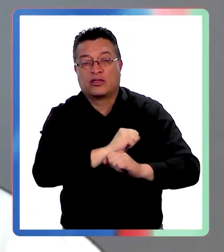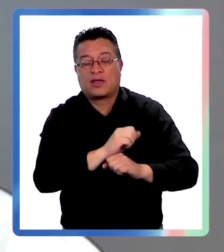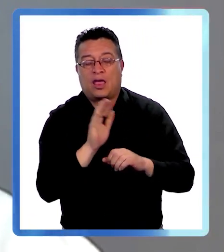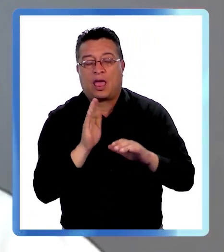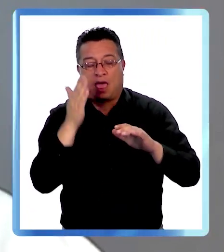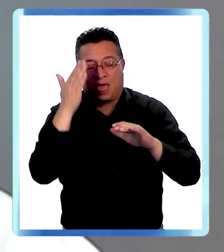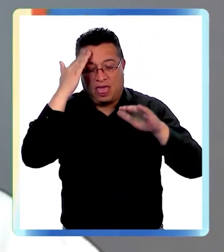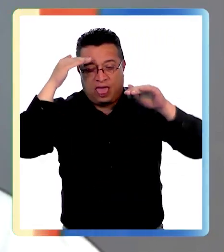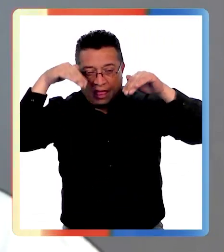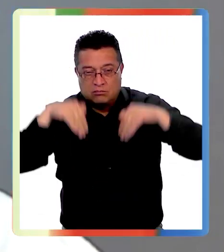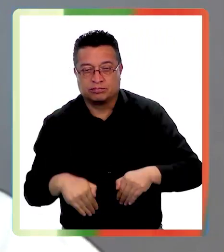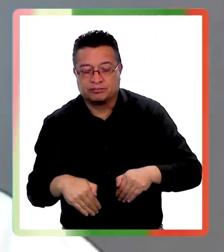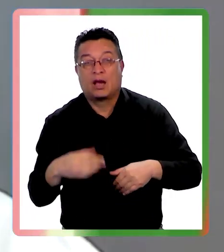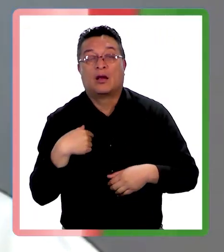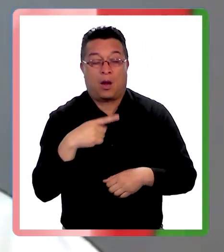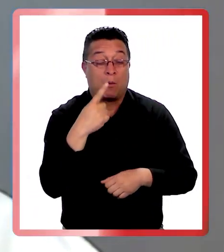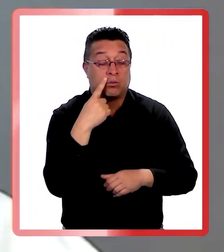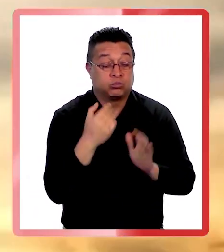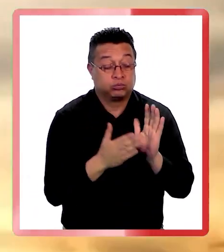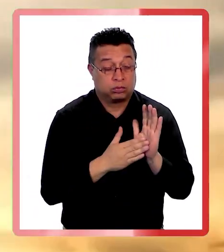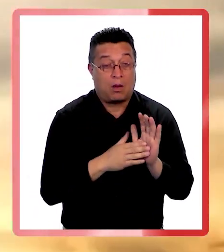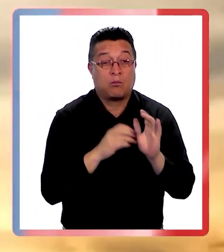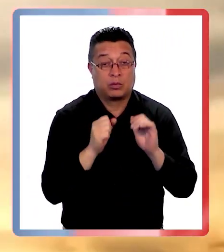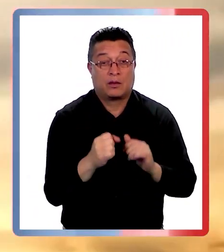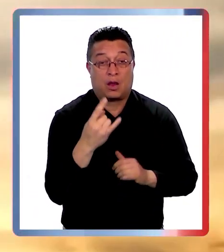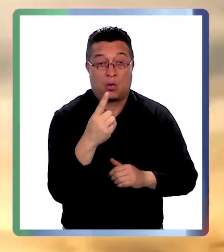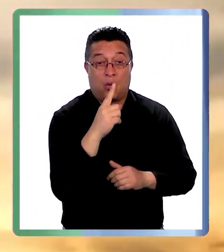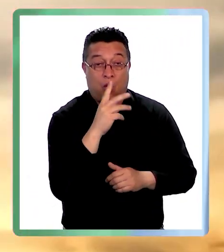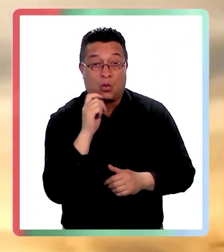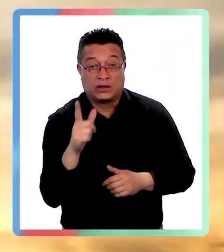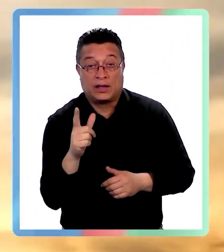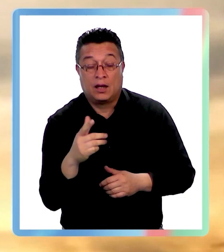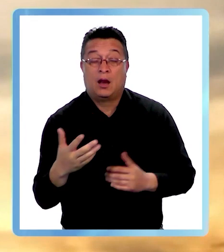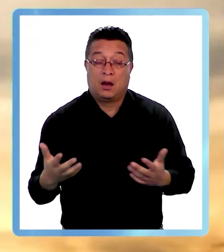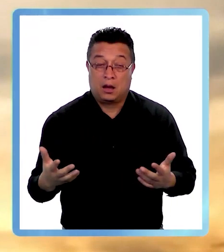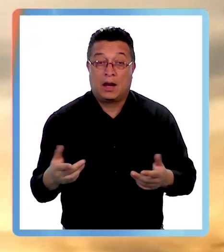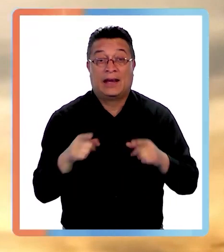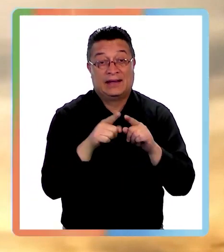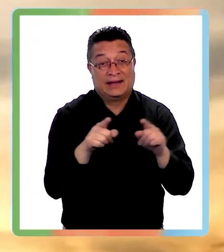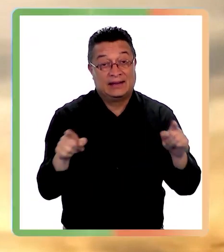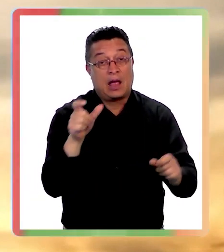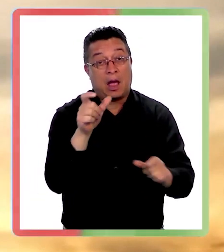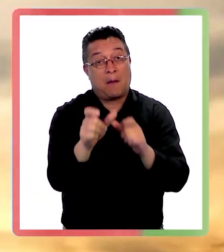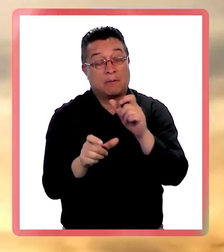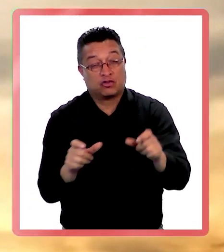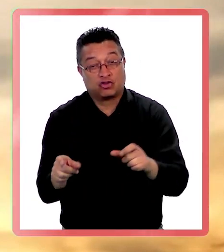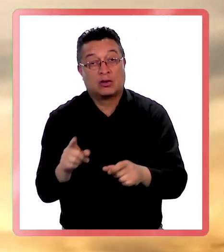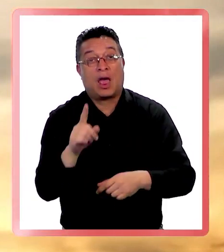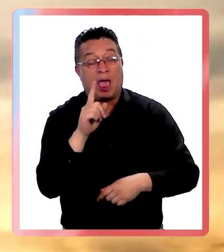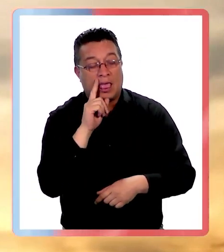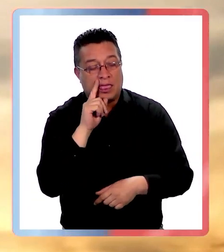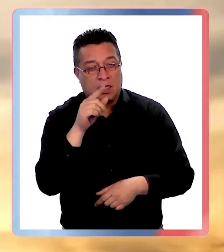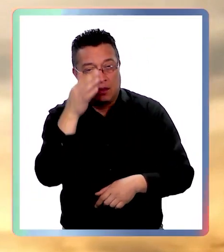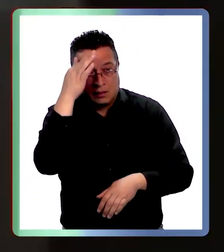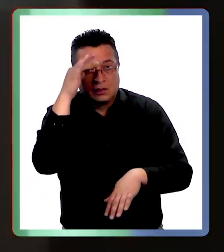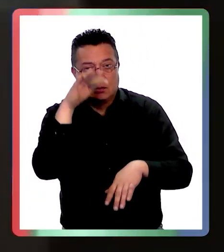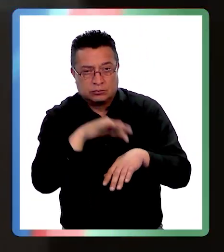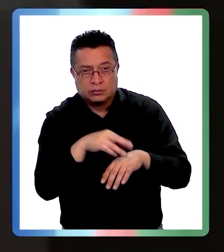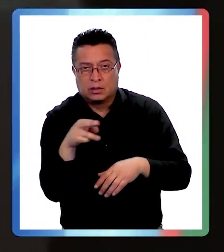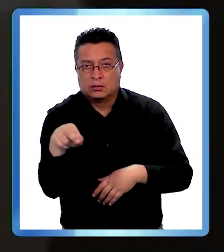que tiene alguna evidencia que podría ser útil. Y entonces, estas personas que presentan estos cuadros